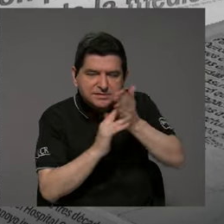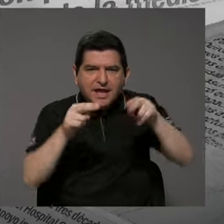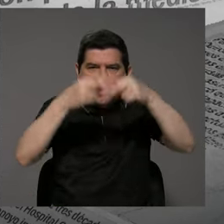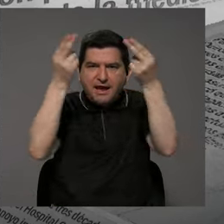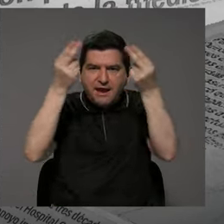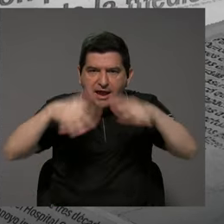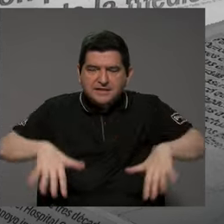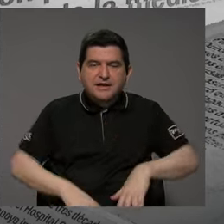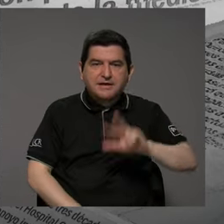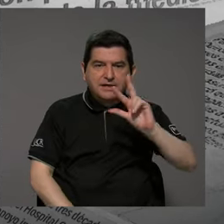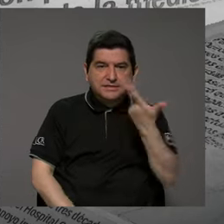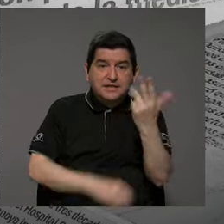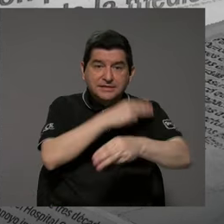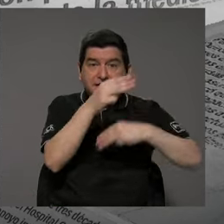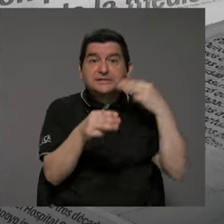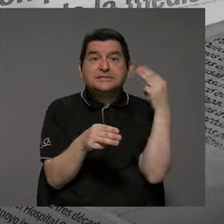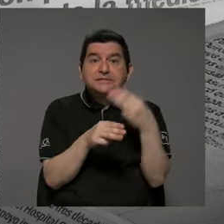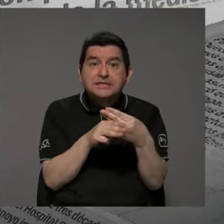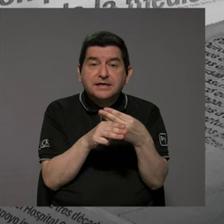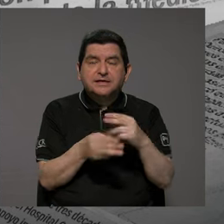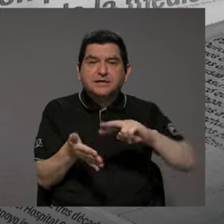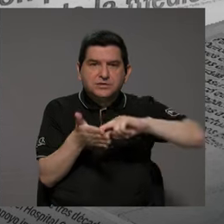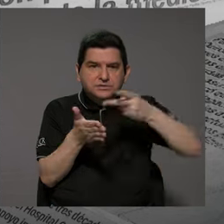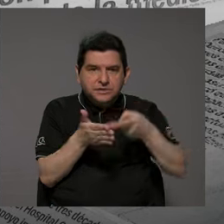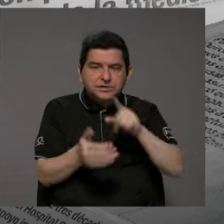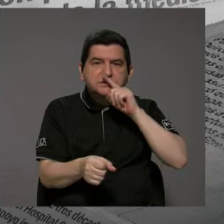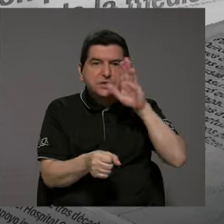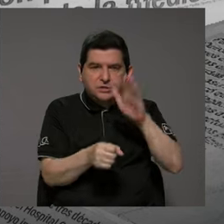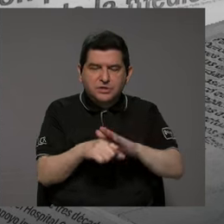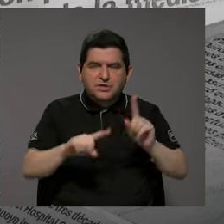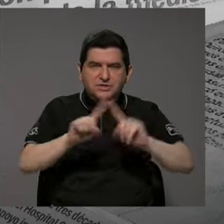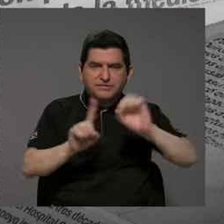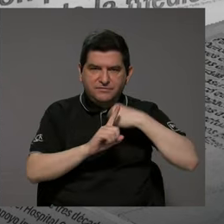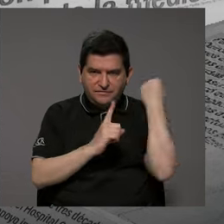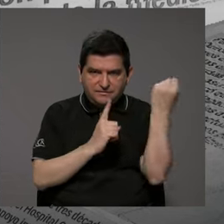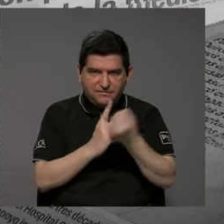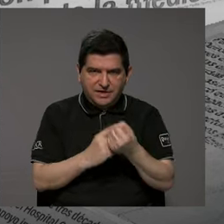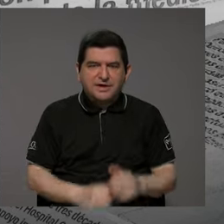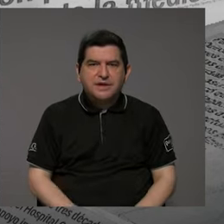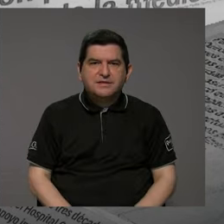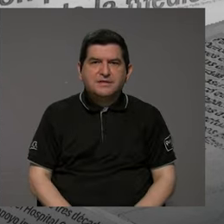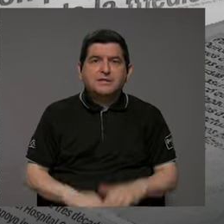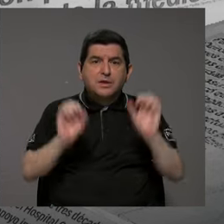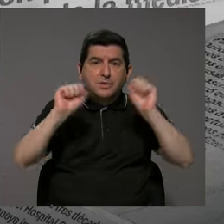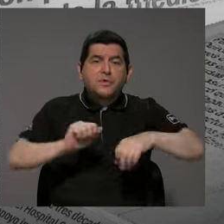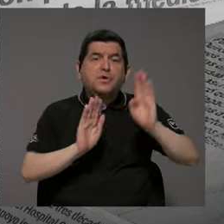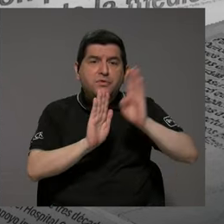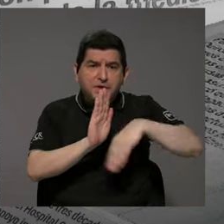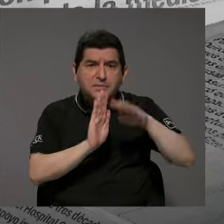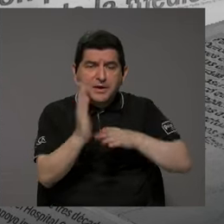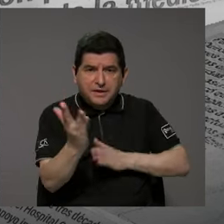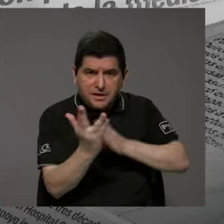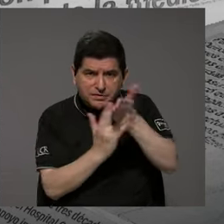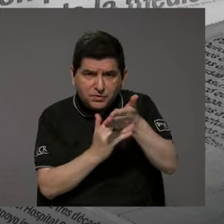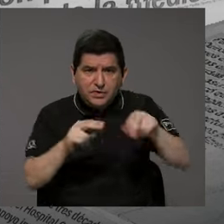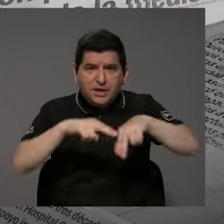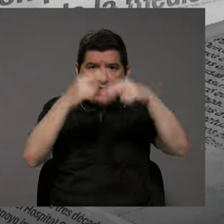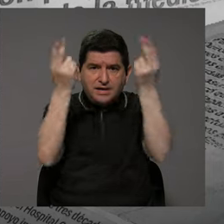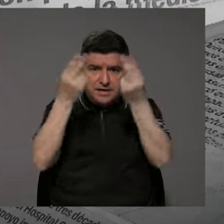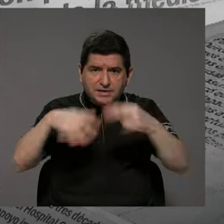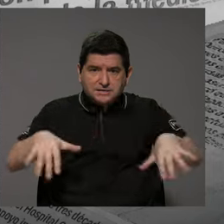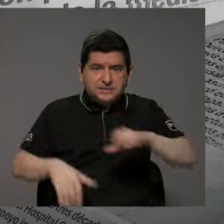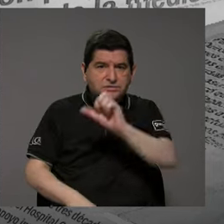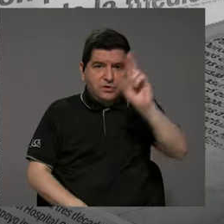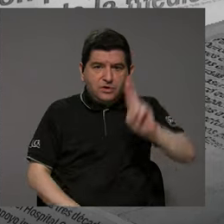está de tercero a nivel mundial que quiere decir que se cumplen una serie de condiciones que hacen que sea más barato el acceso a internet en Costa Rica que en otros